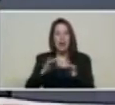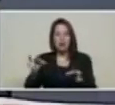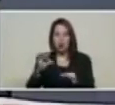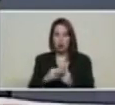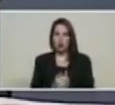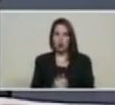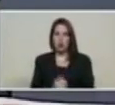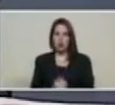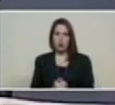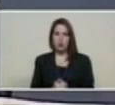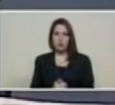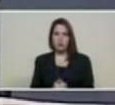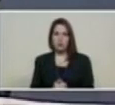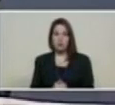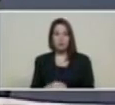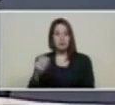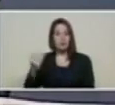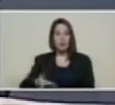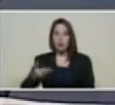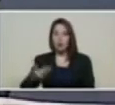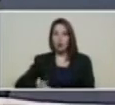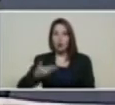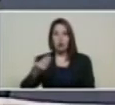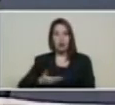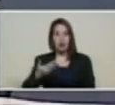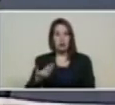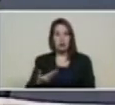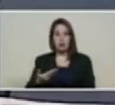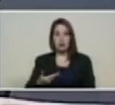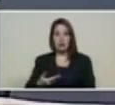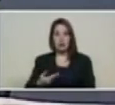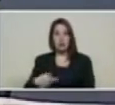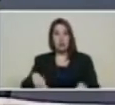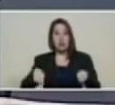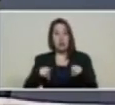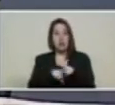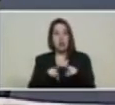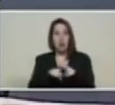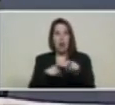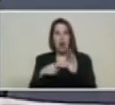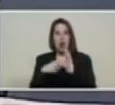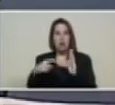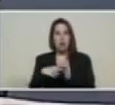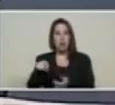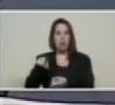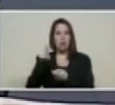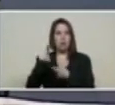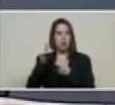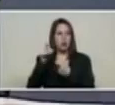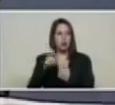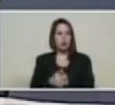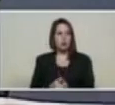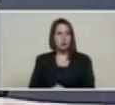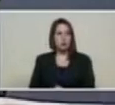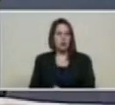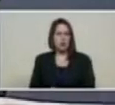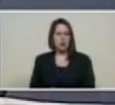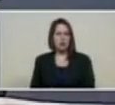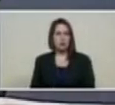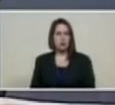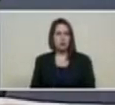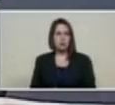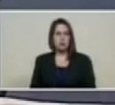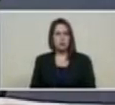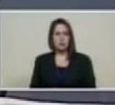eso es algo muy importante igualmente el impuesto de salida que se cobra en los aeropuertos y muchos